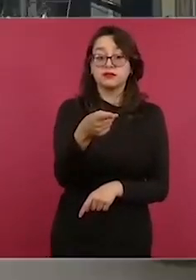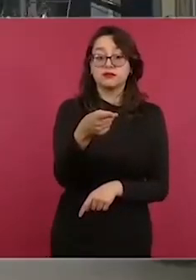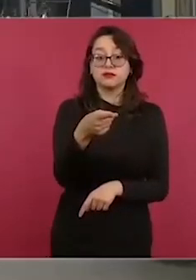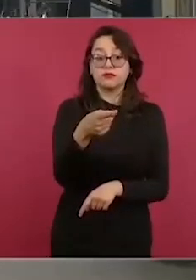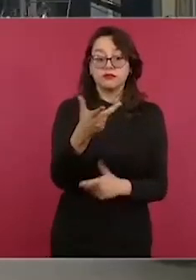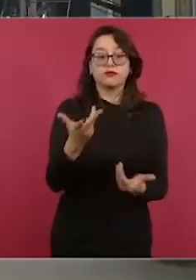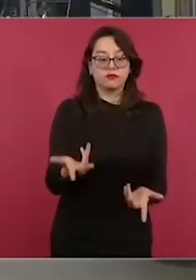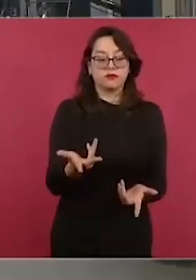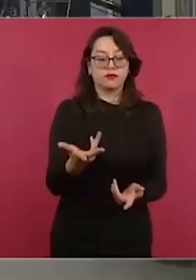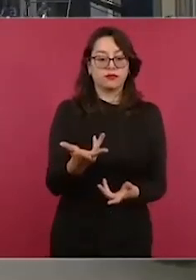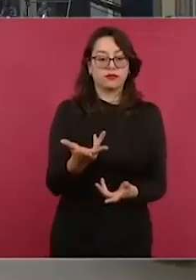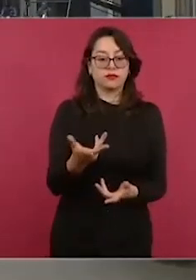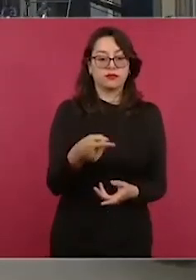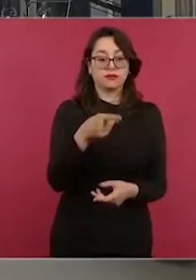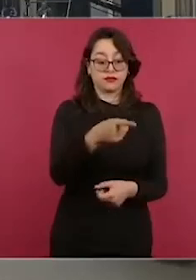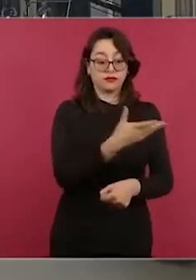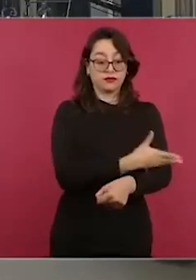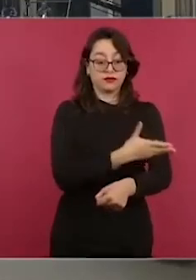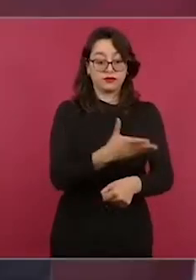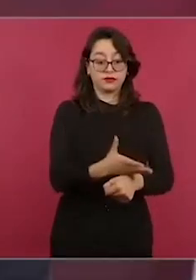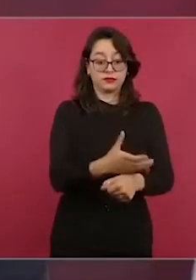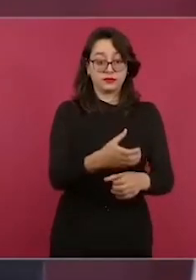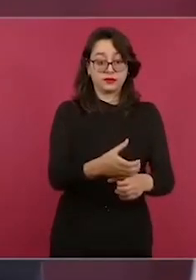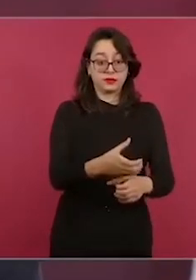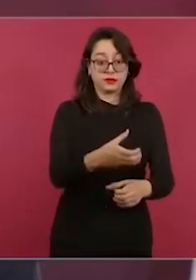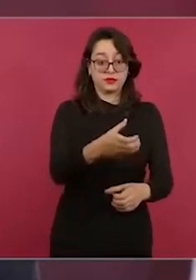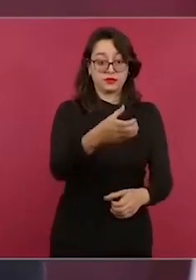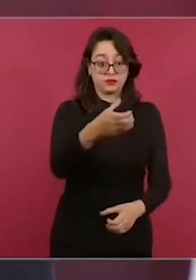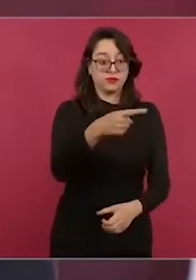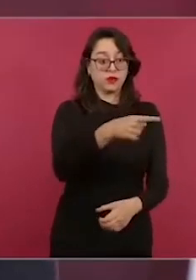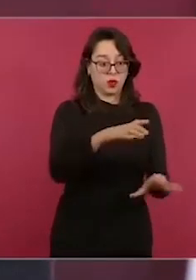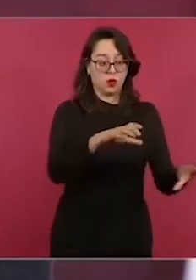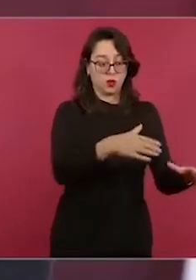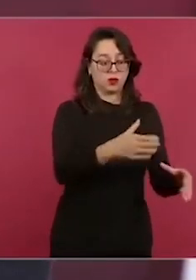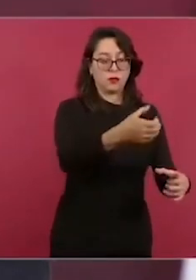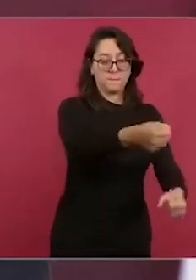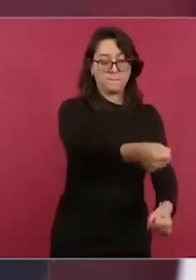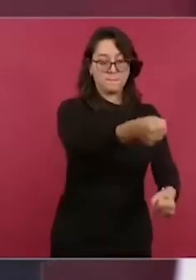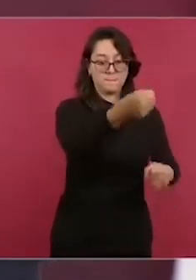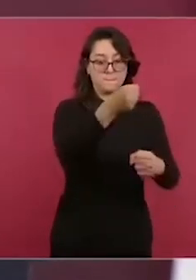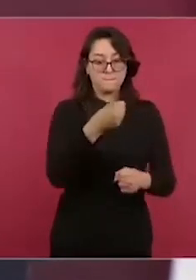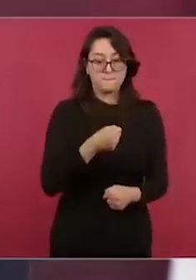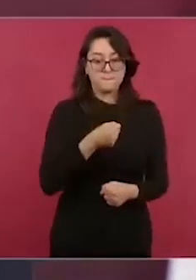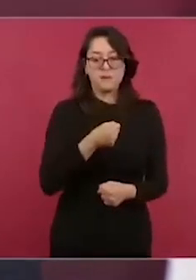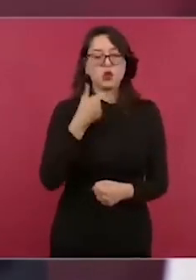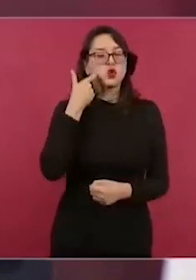fue entregado por una comunidad, no quiero